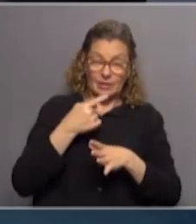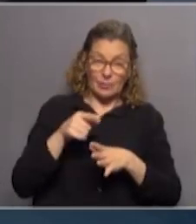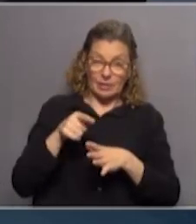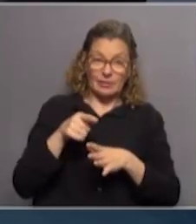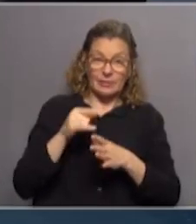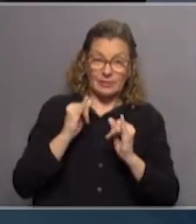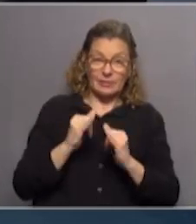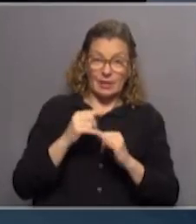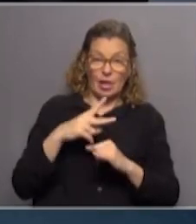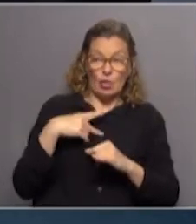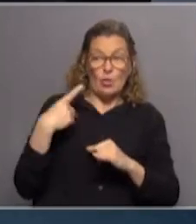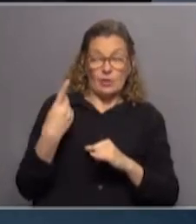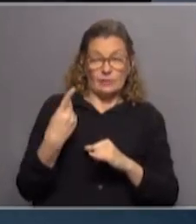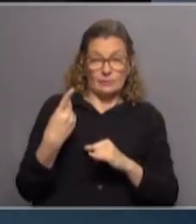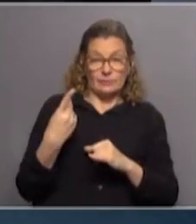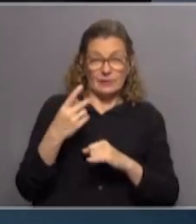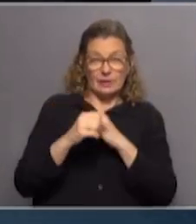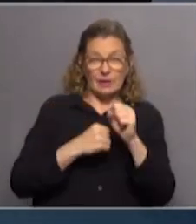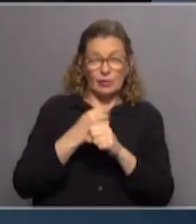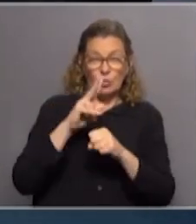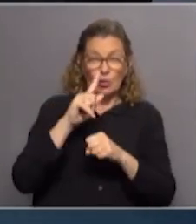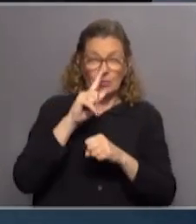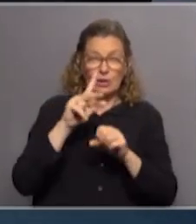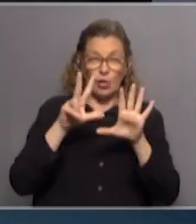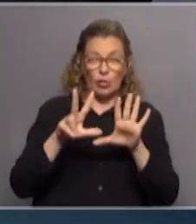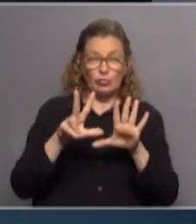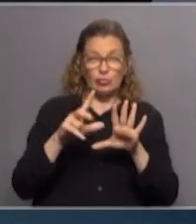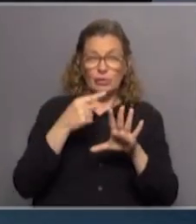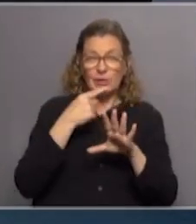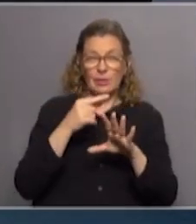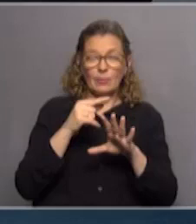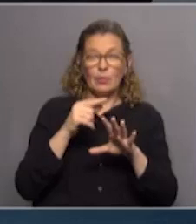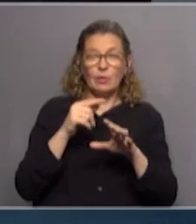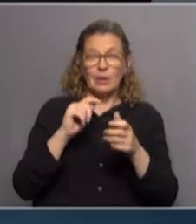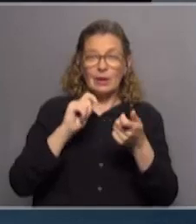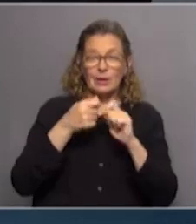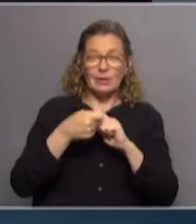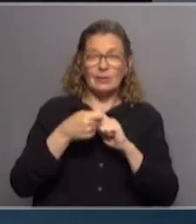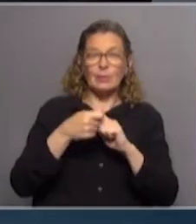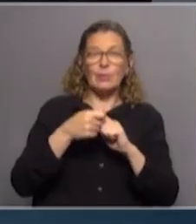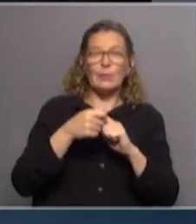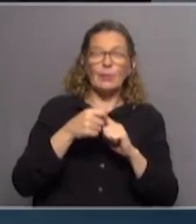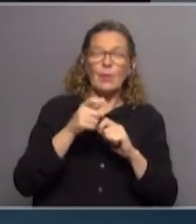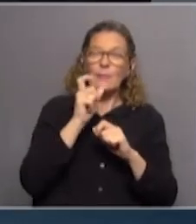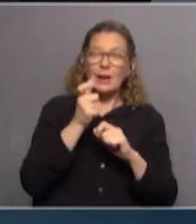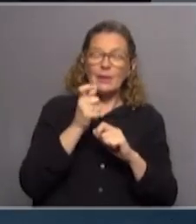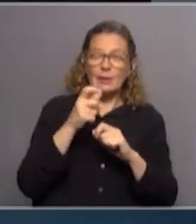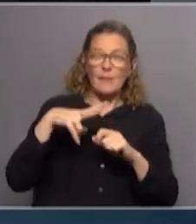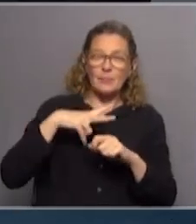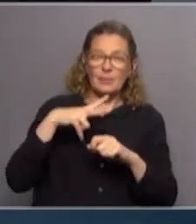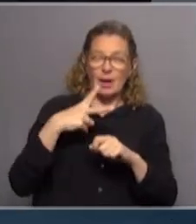sí hay dueños ¿no? nosotros en el 2008 le cambiamos y creamos la forma IAM de una asistencia médica colectiva privada